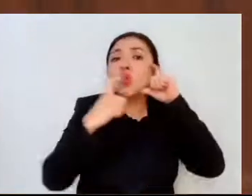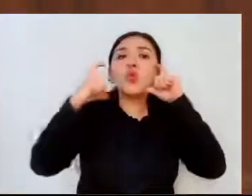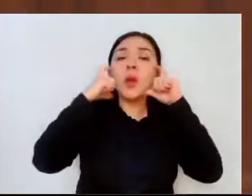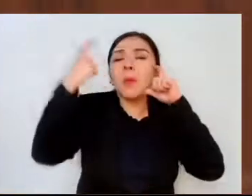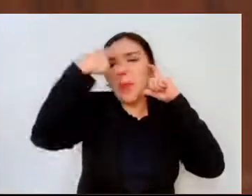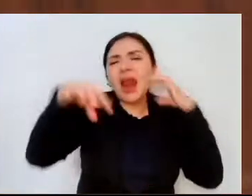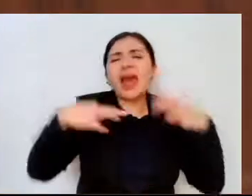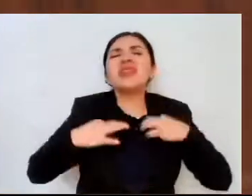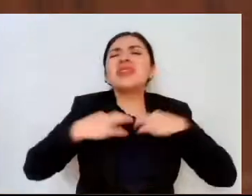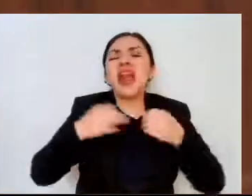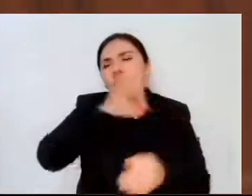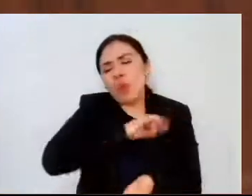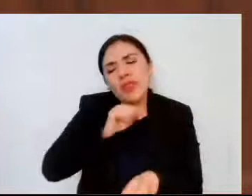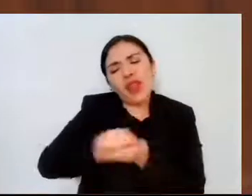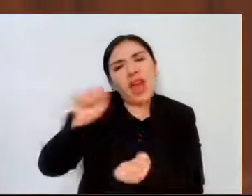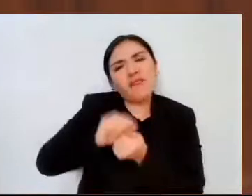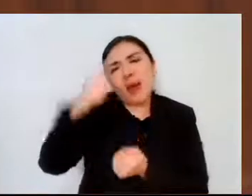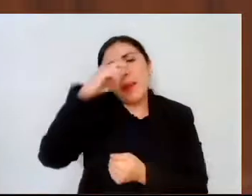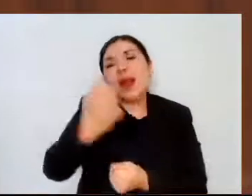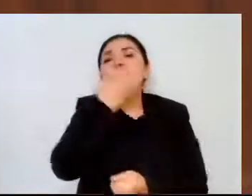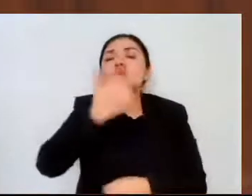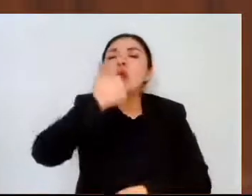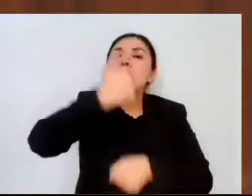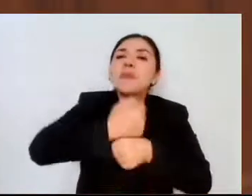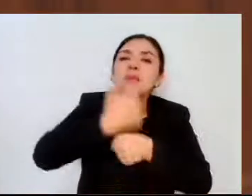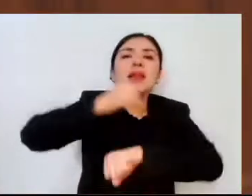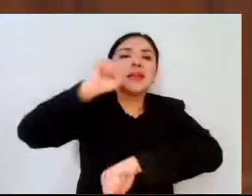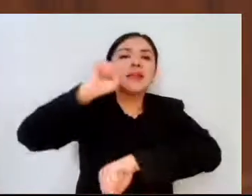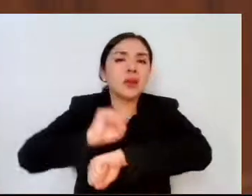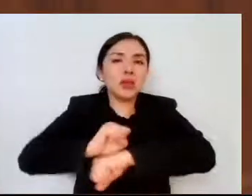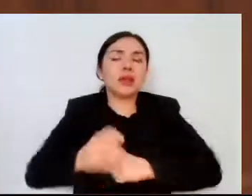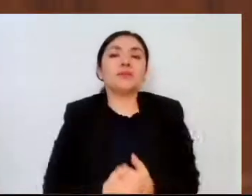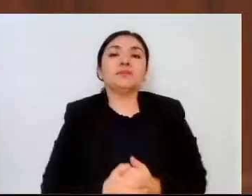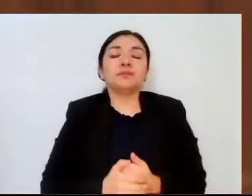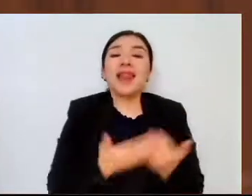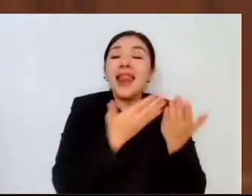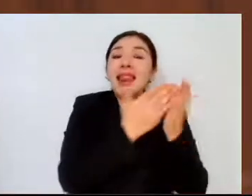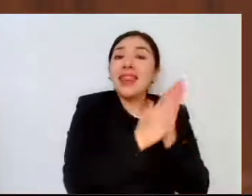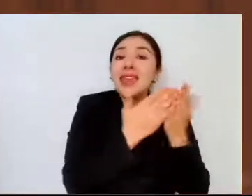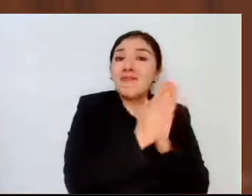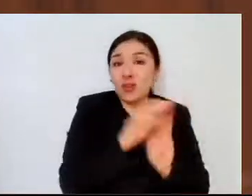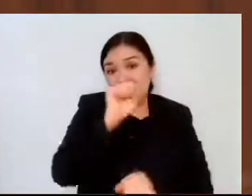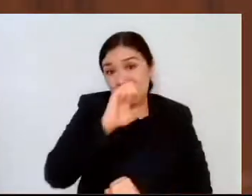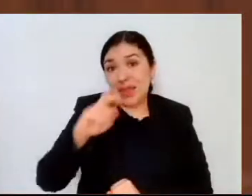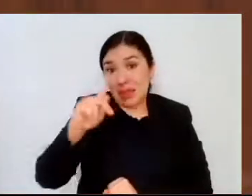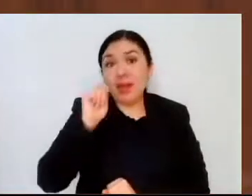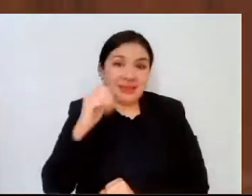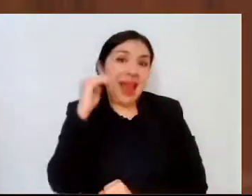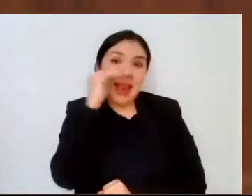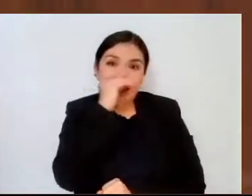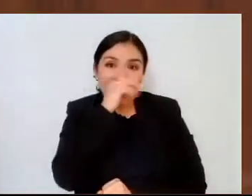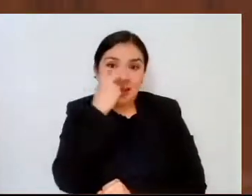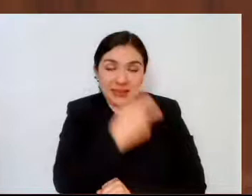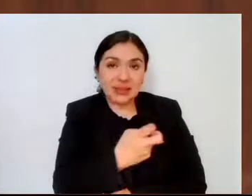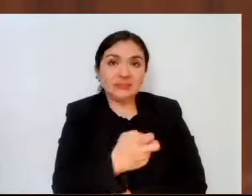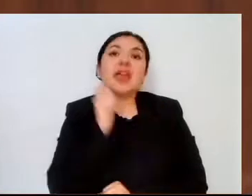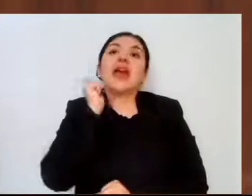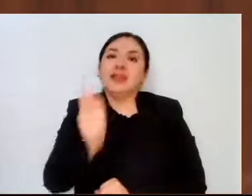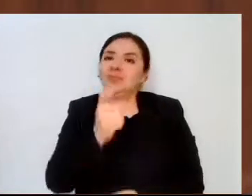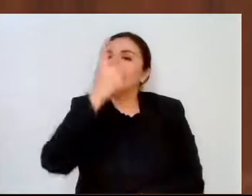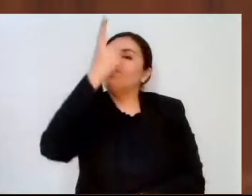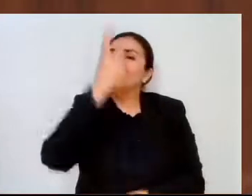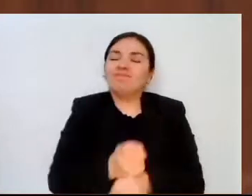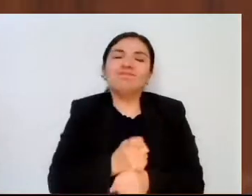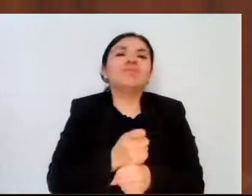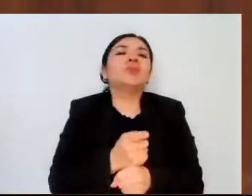para primaria y secundaria. Los libros de texto gratuito son una de las principales